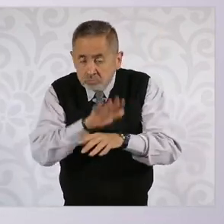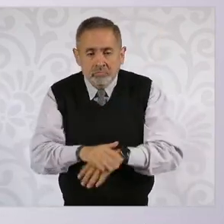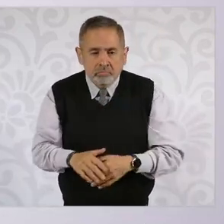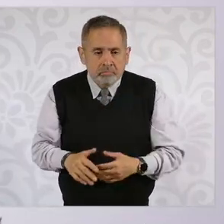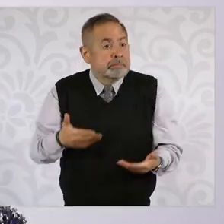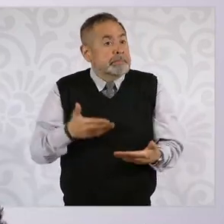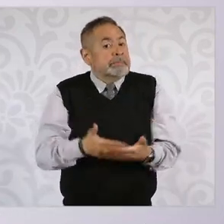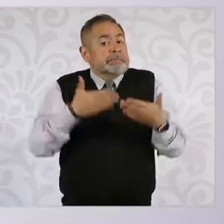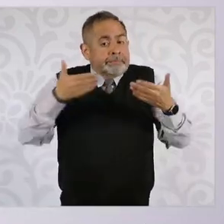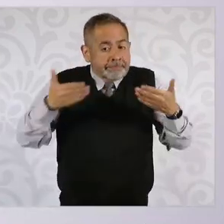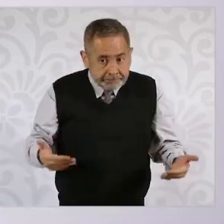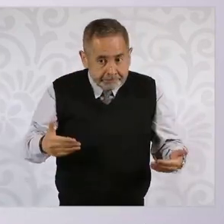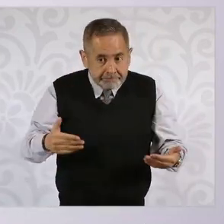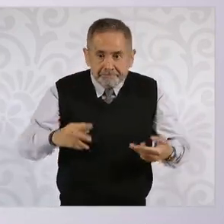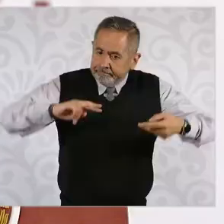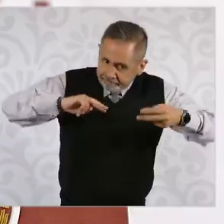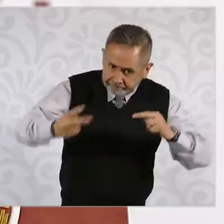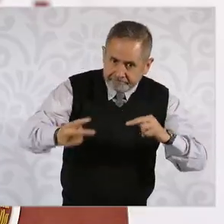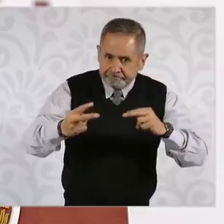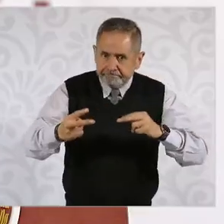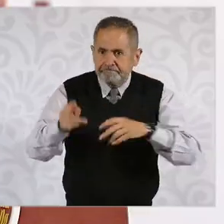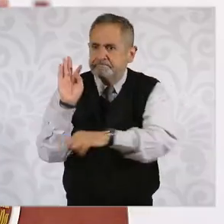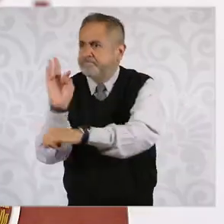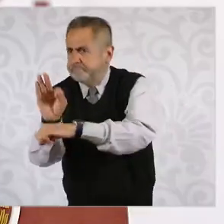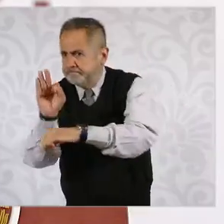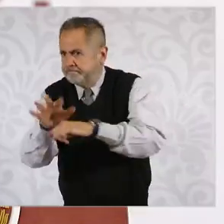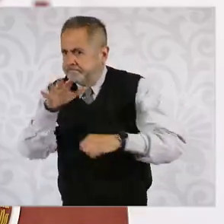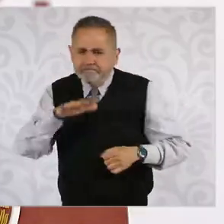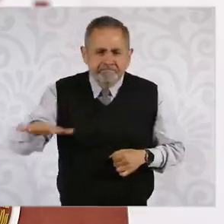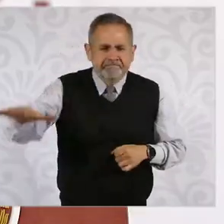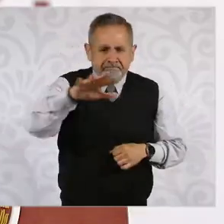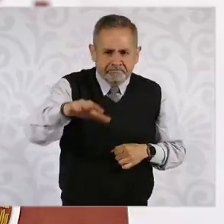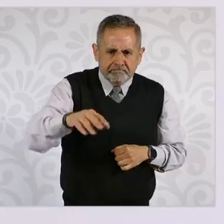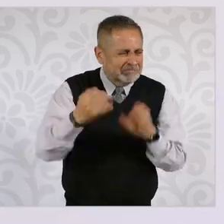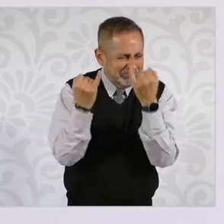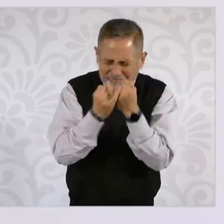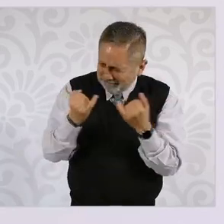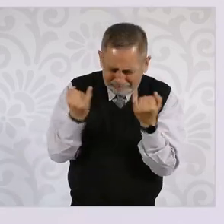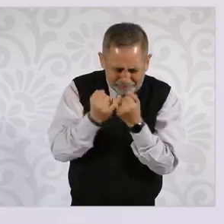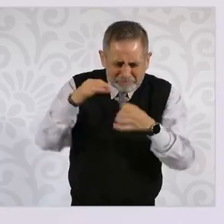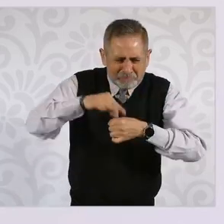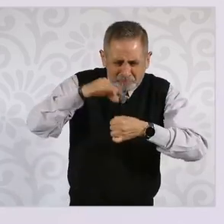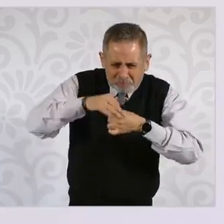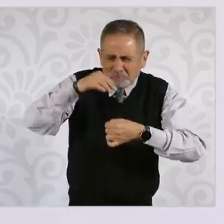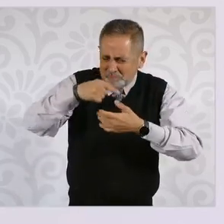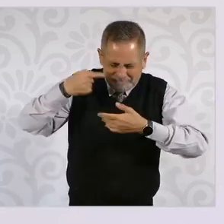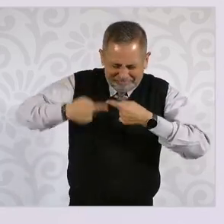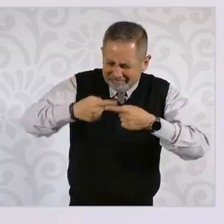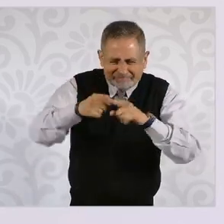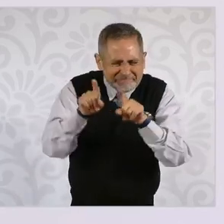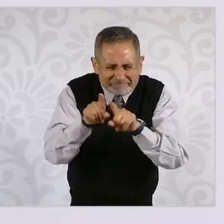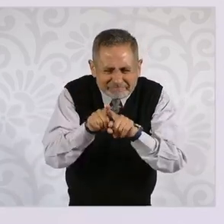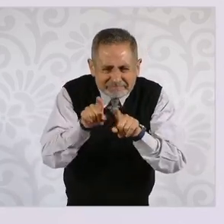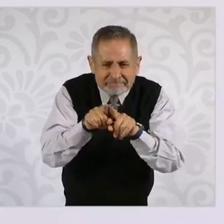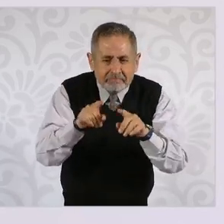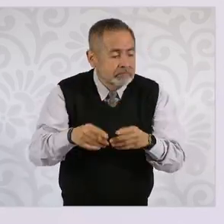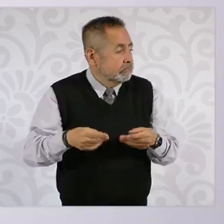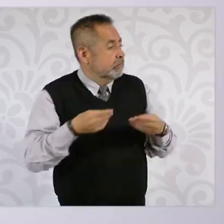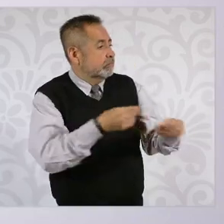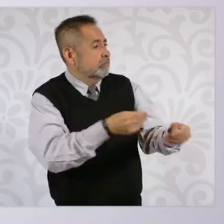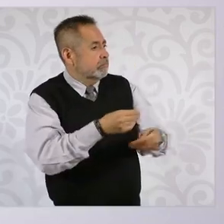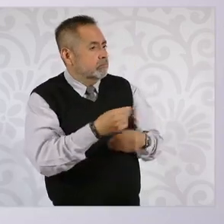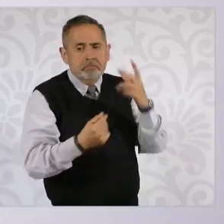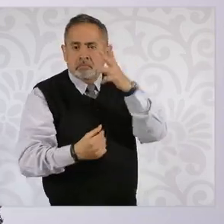Ahora se reformó la Constitución con el mismo procedimiento, nada más que sí es una